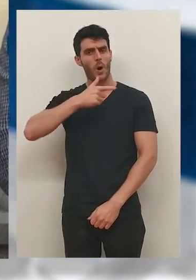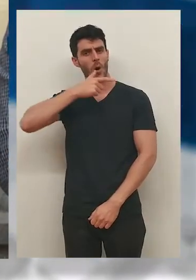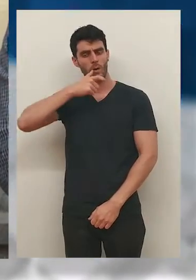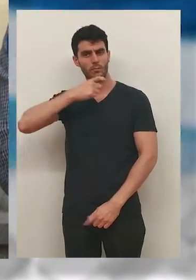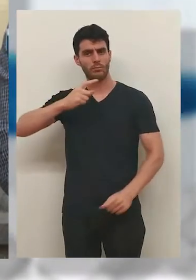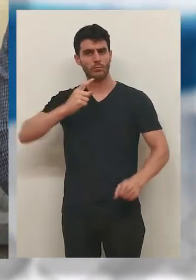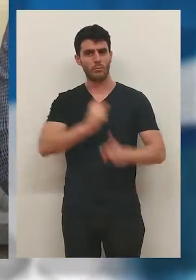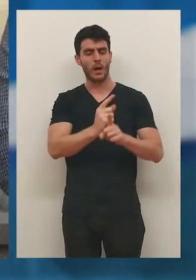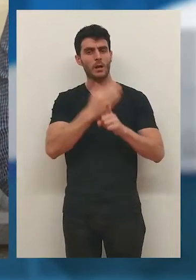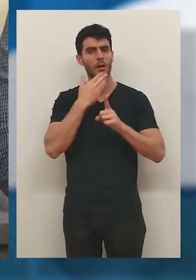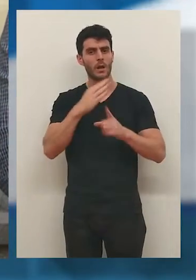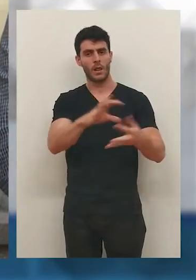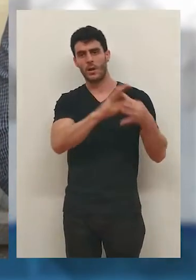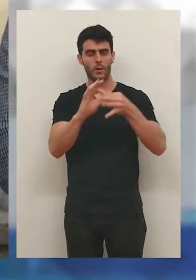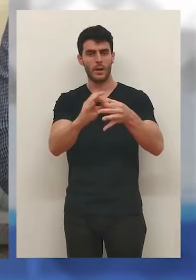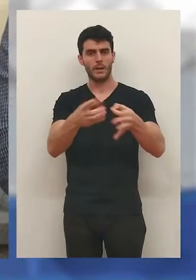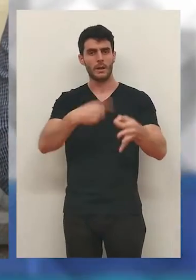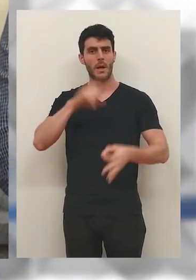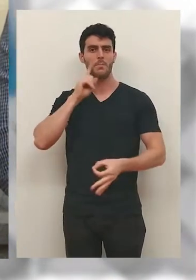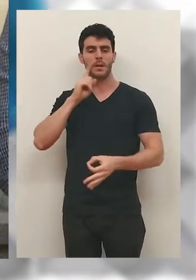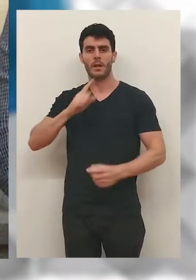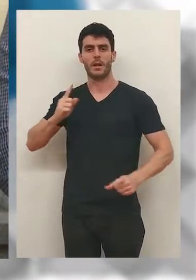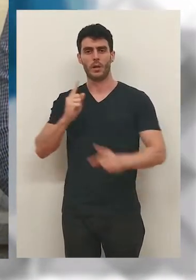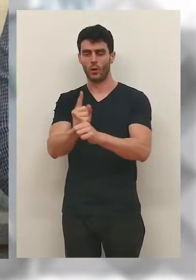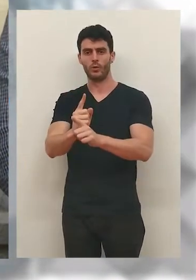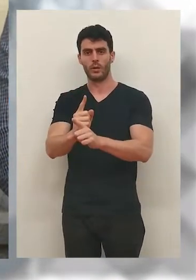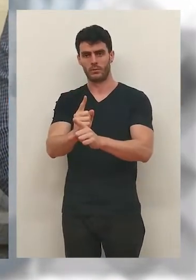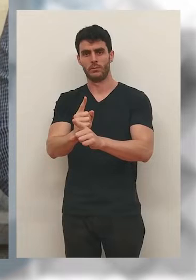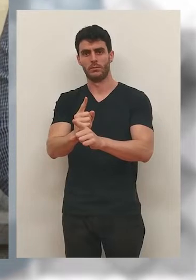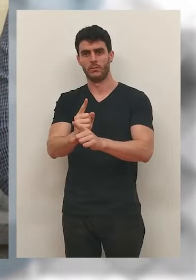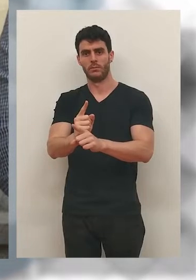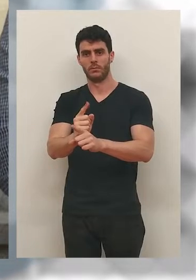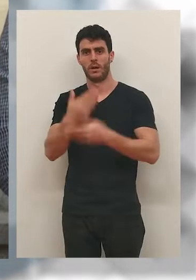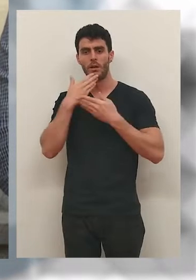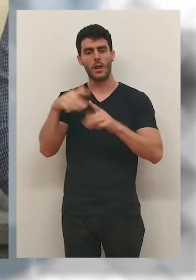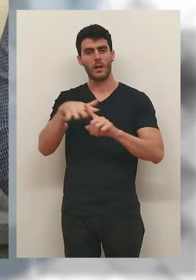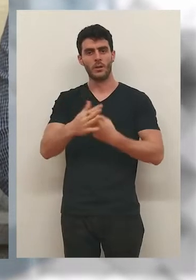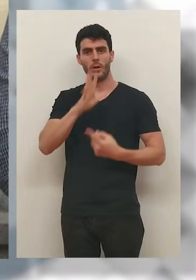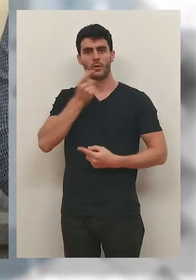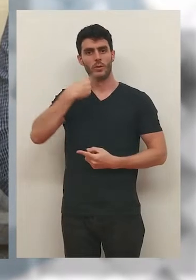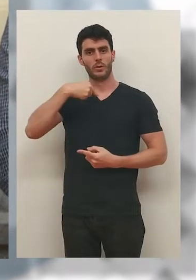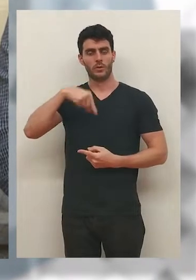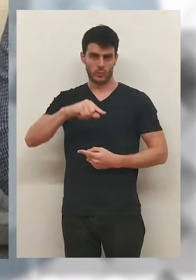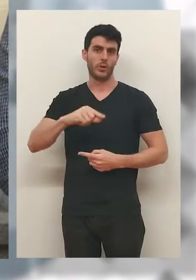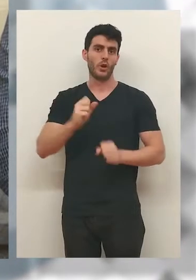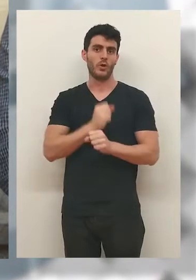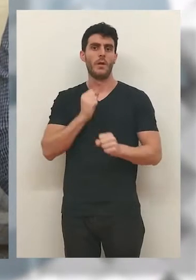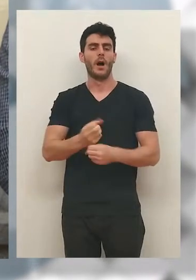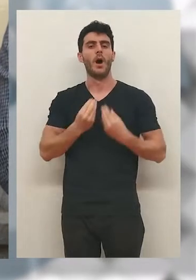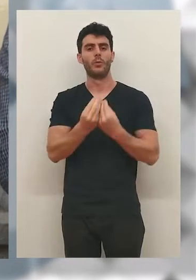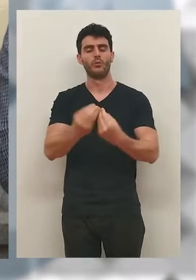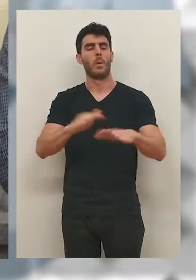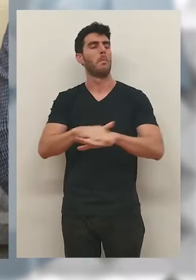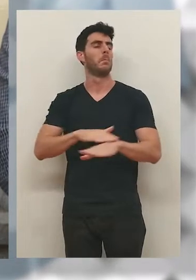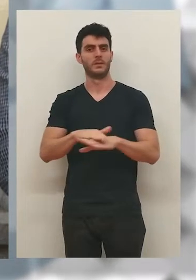Sabemos que el odio se combate desde la unidad y que las mentiras se combaten desde los hechos. Por lo que es fundamental